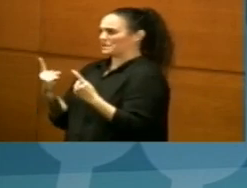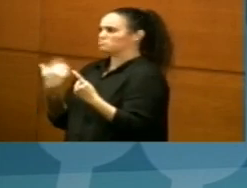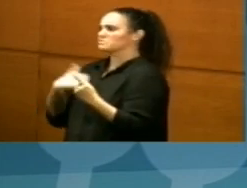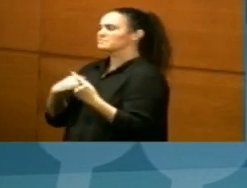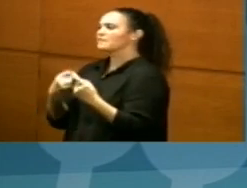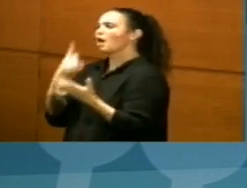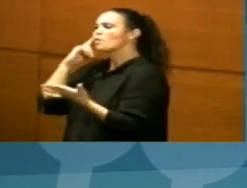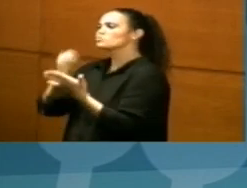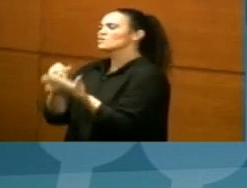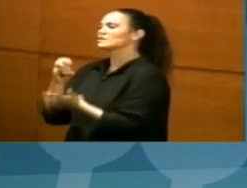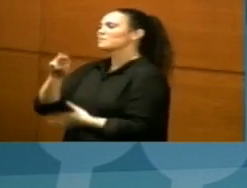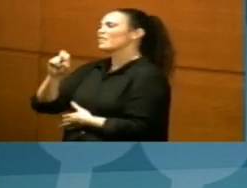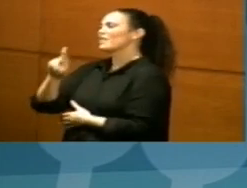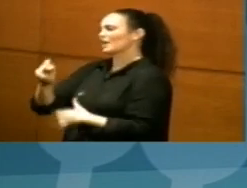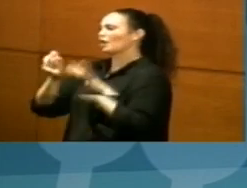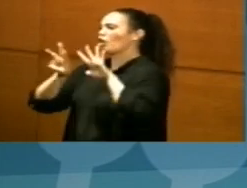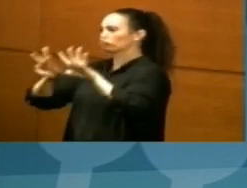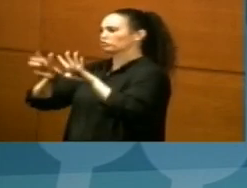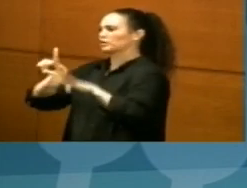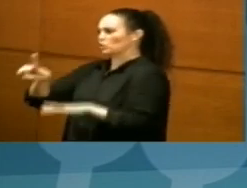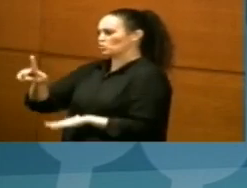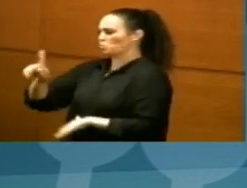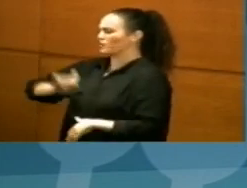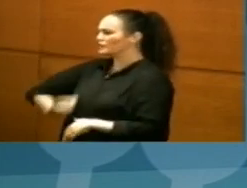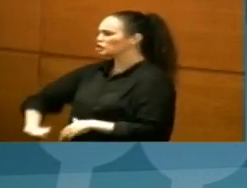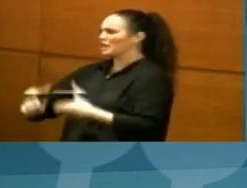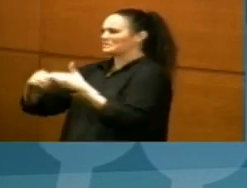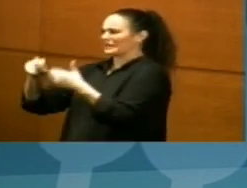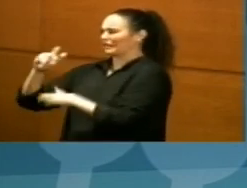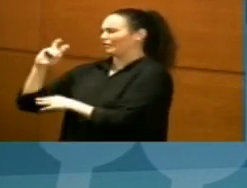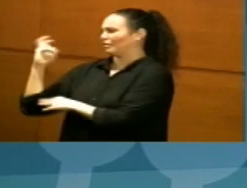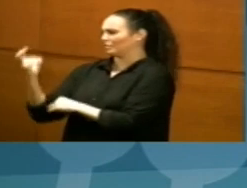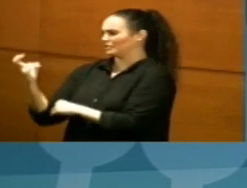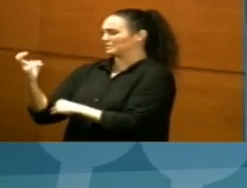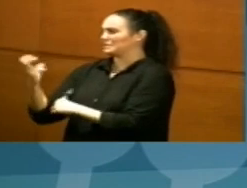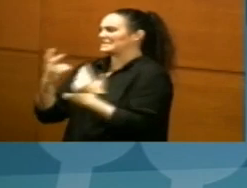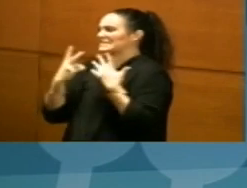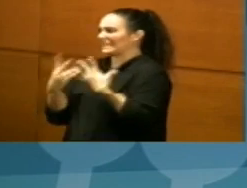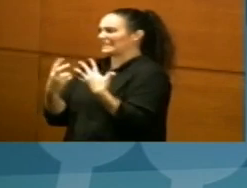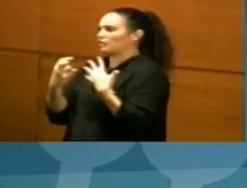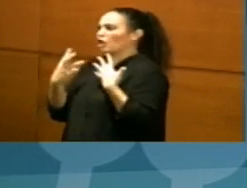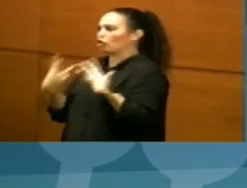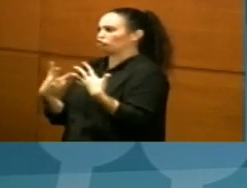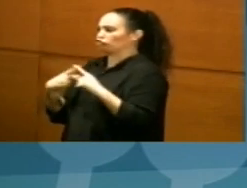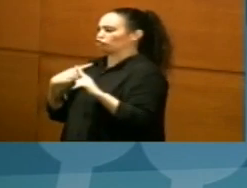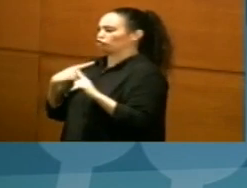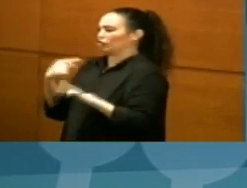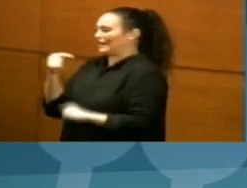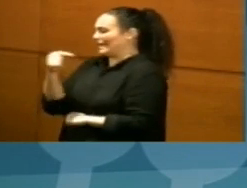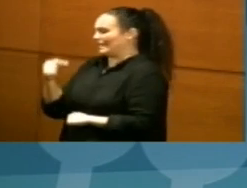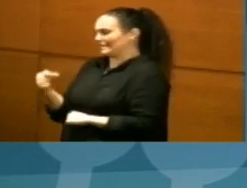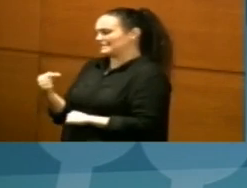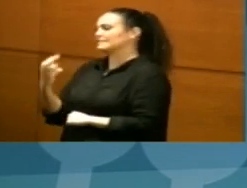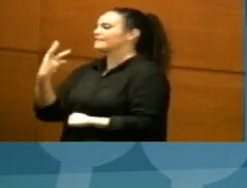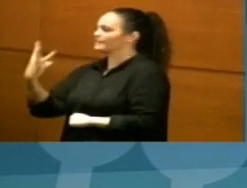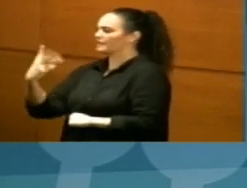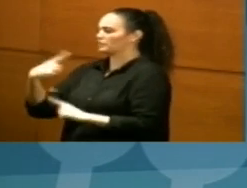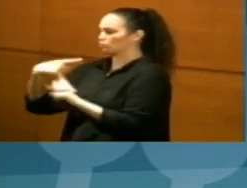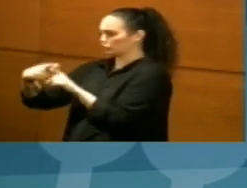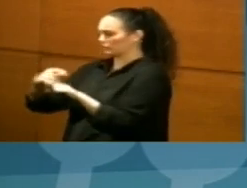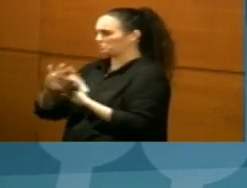pruebas PCR, tanto a profesionales como a pacientes, y de ellas 78 han resultado ser negativas y tan solo tres positivas.